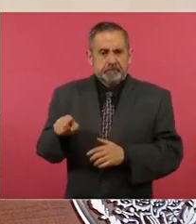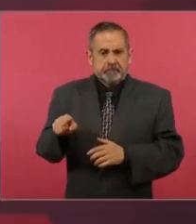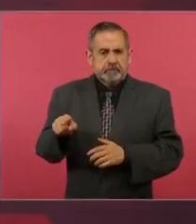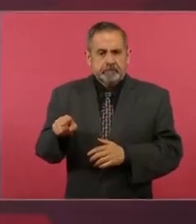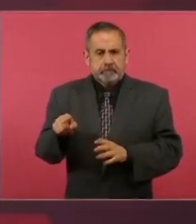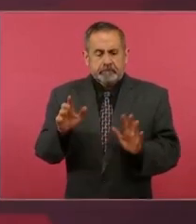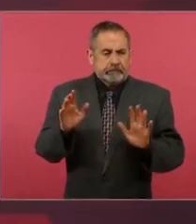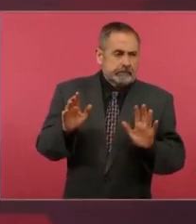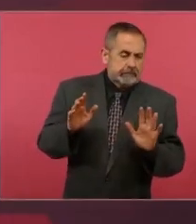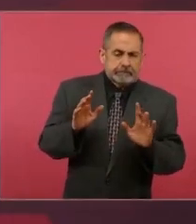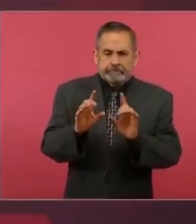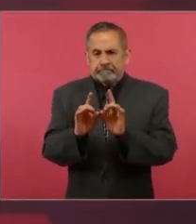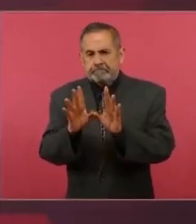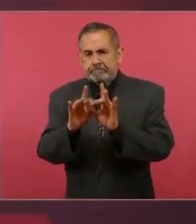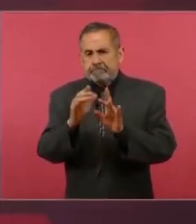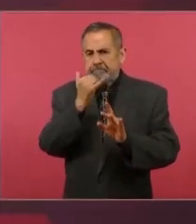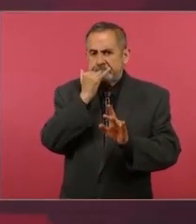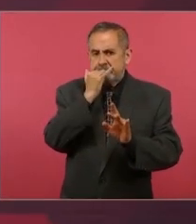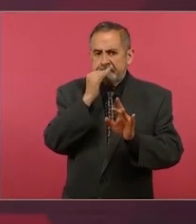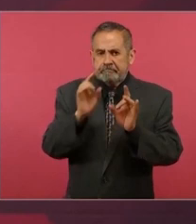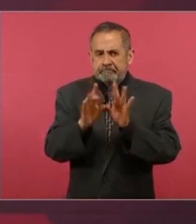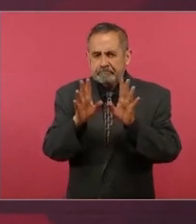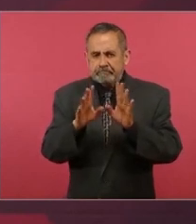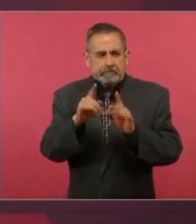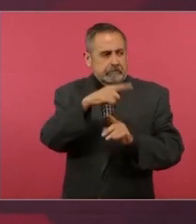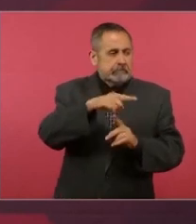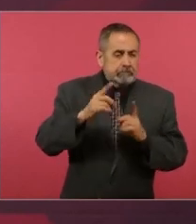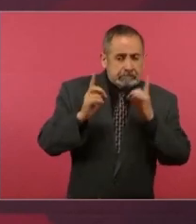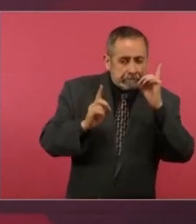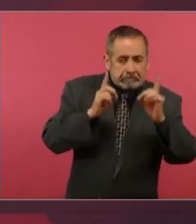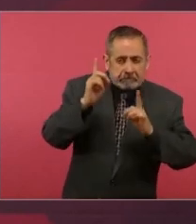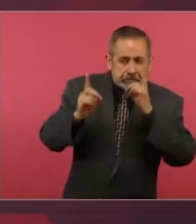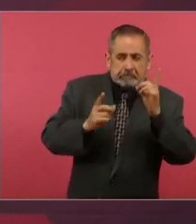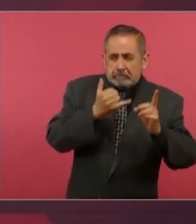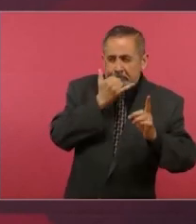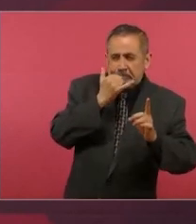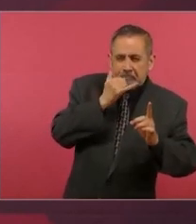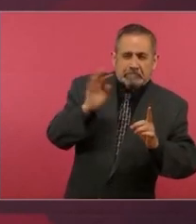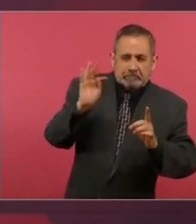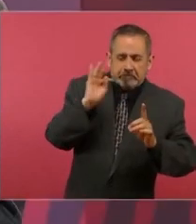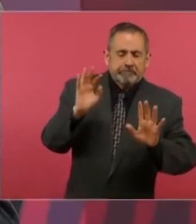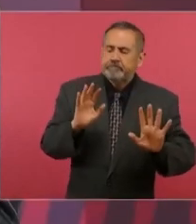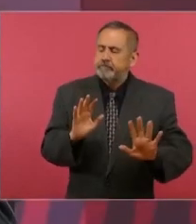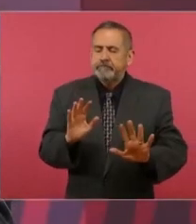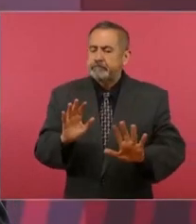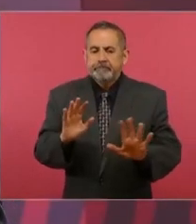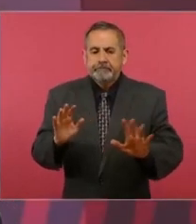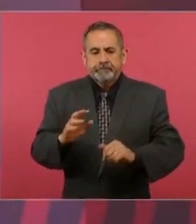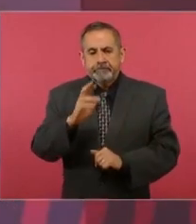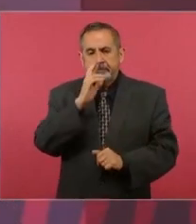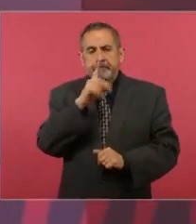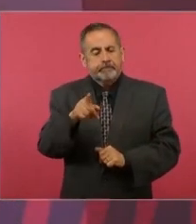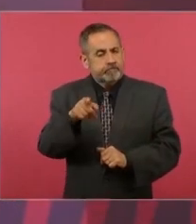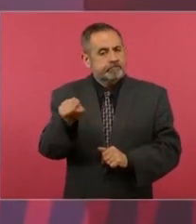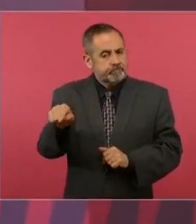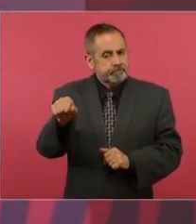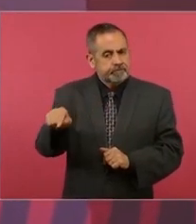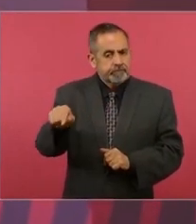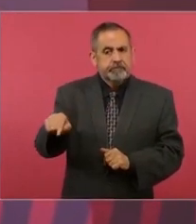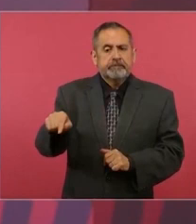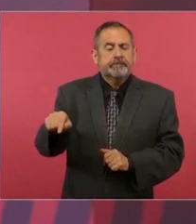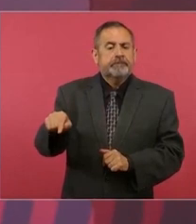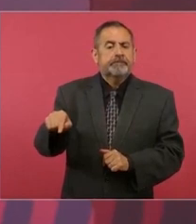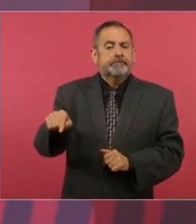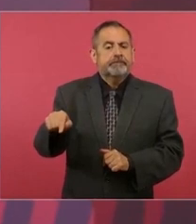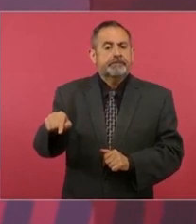respecto de la desaprobación y dictamen en contra del Plan B de Morena, que fue emitido por la